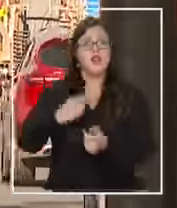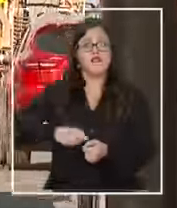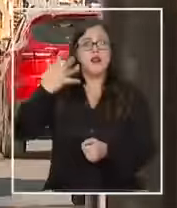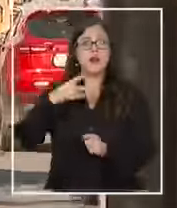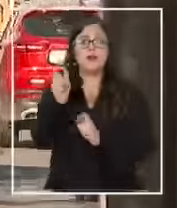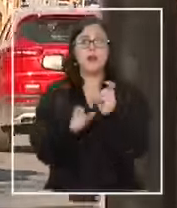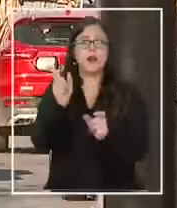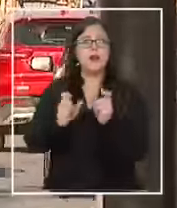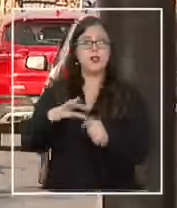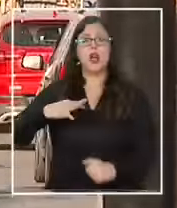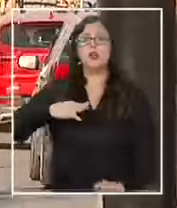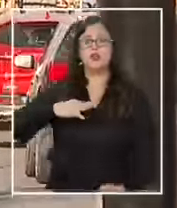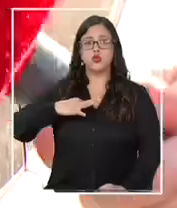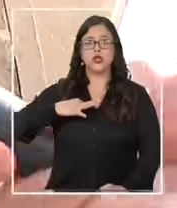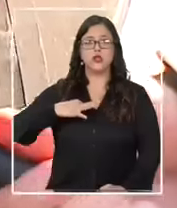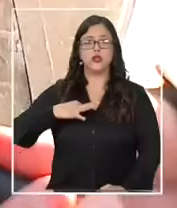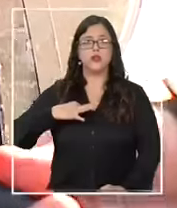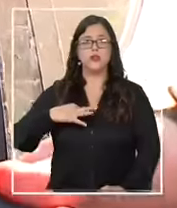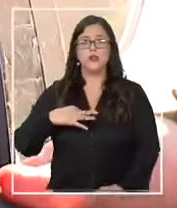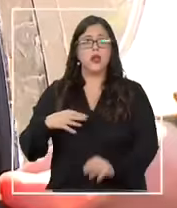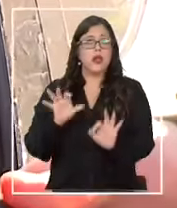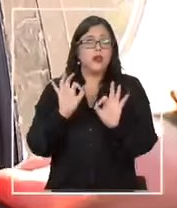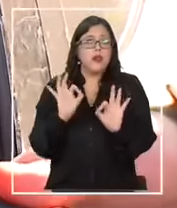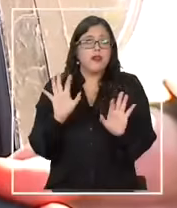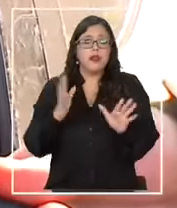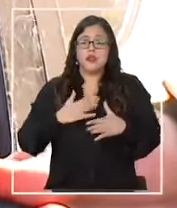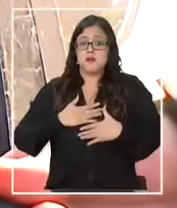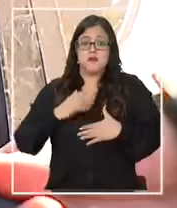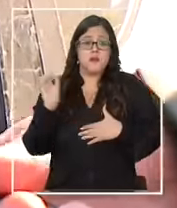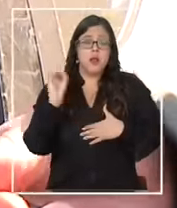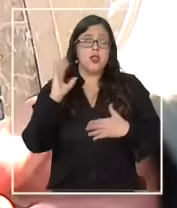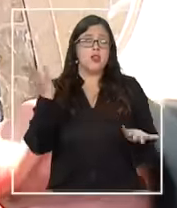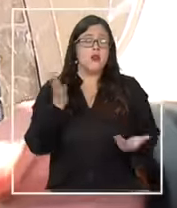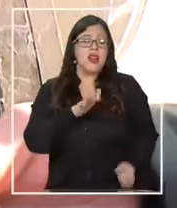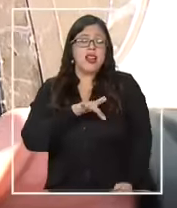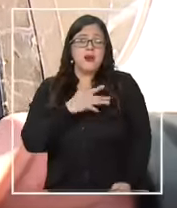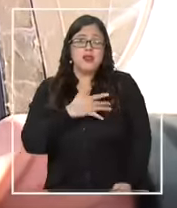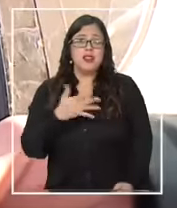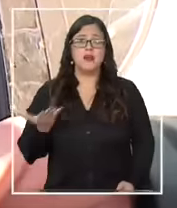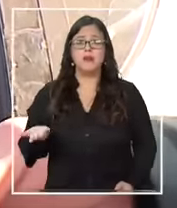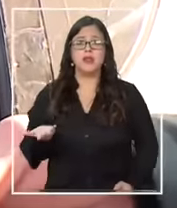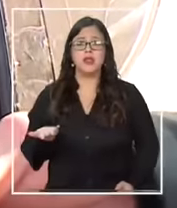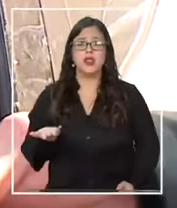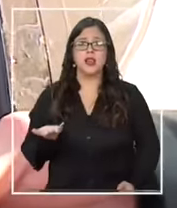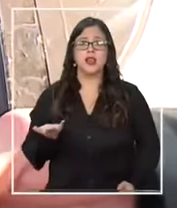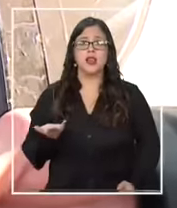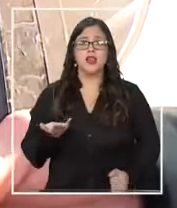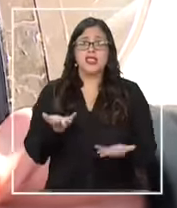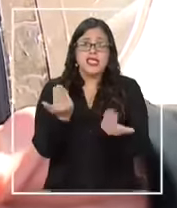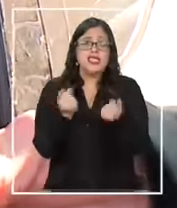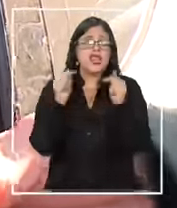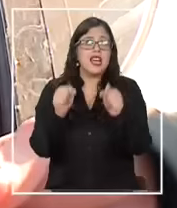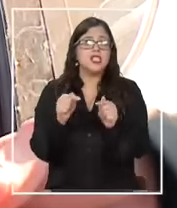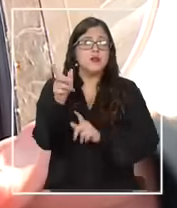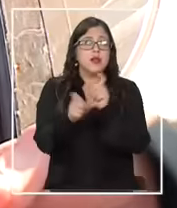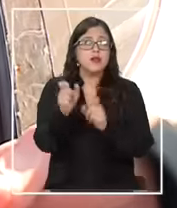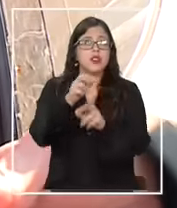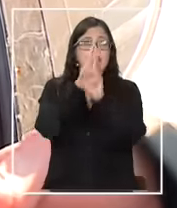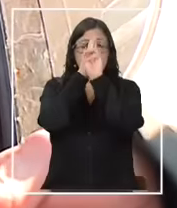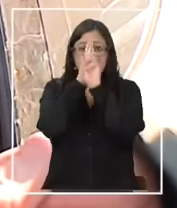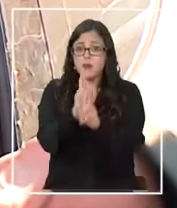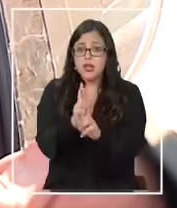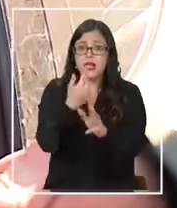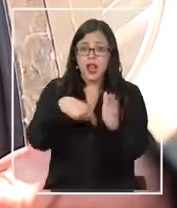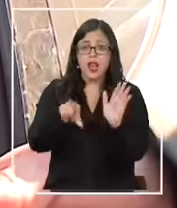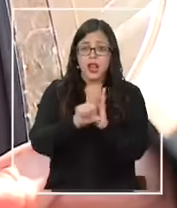por la ciudadanía. Fantástico, me parece. O sea, lamentablemente hay que llegar a esos extremos para que la gente respete las